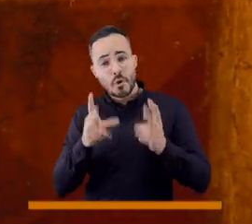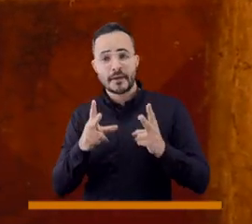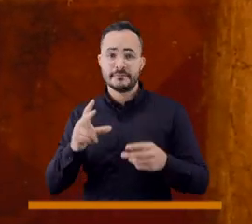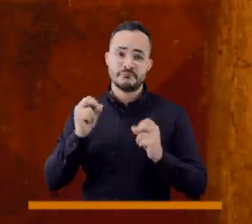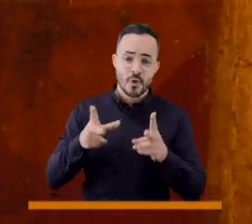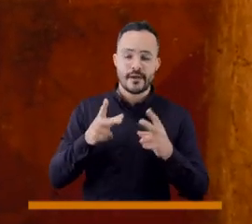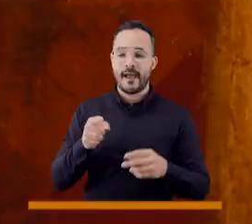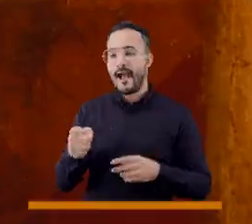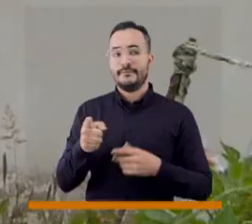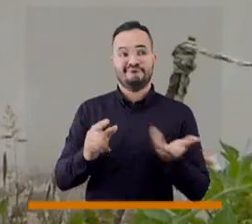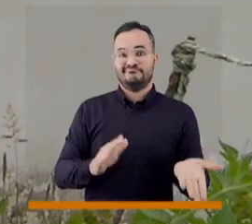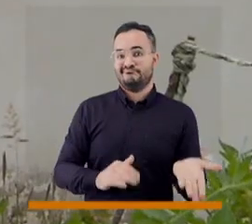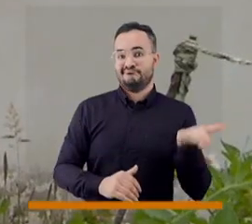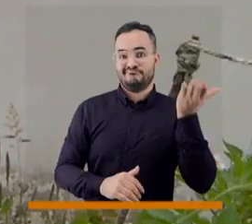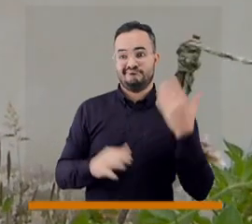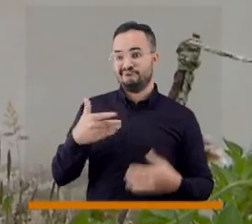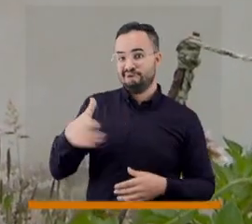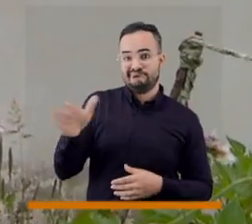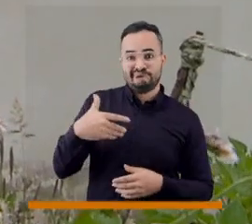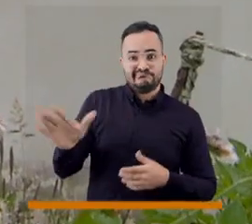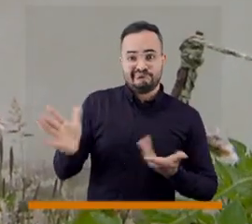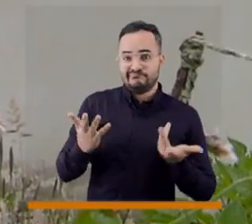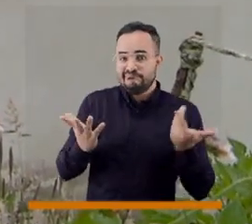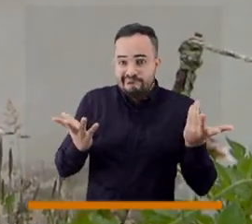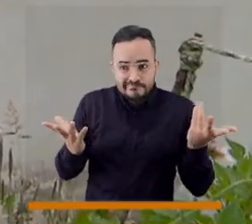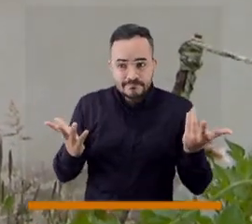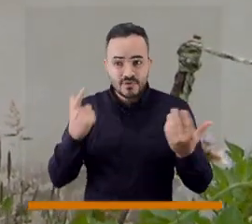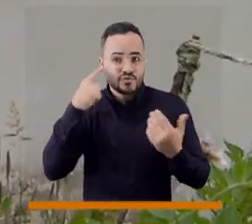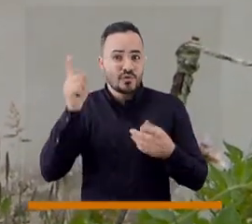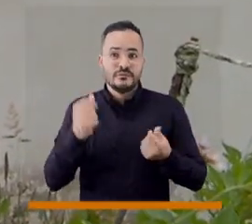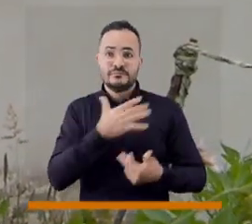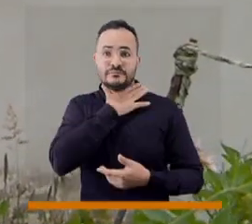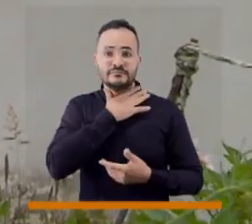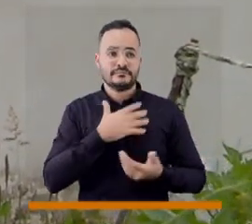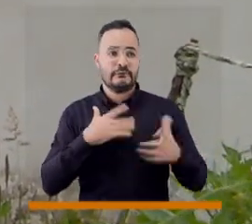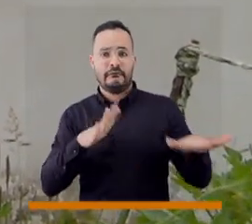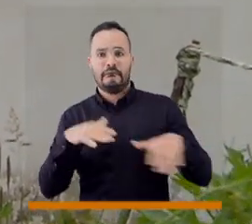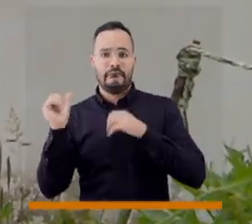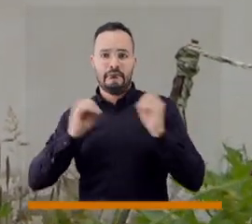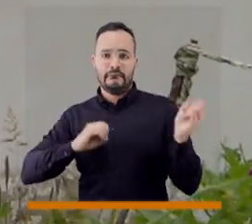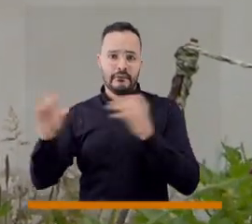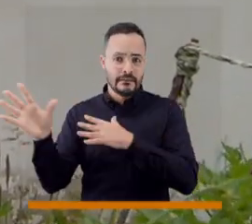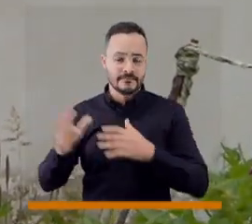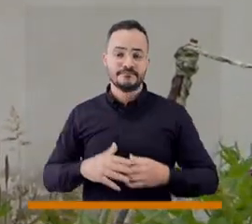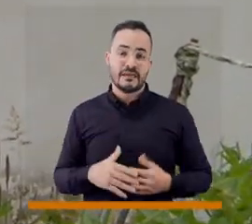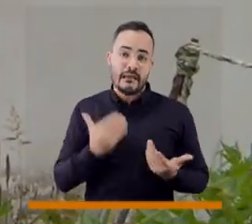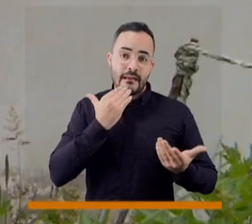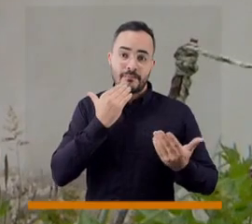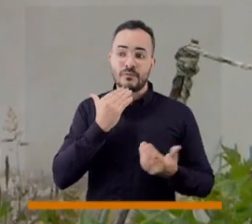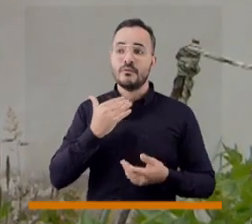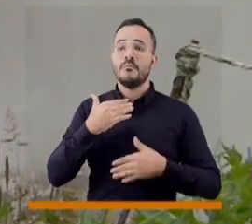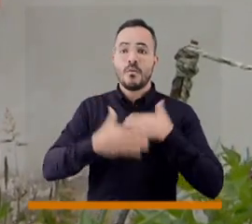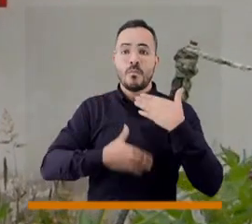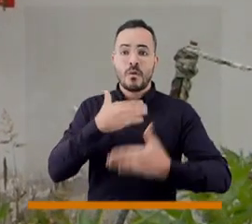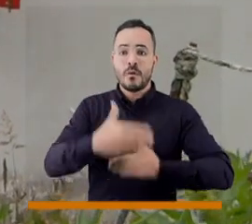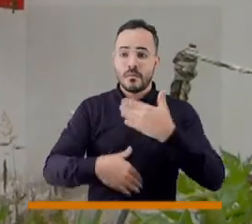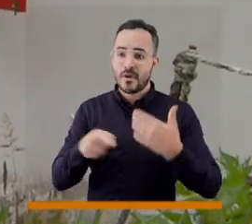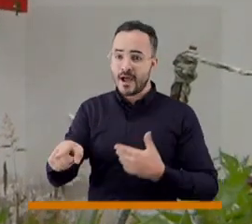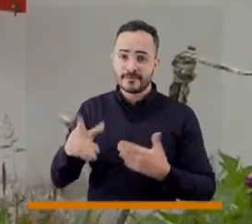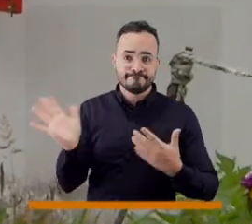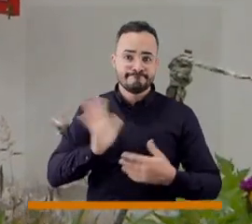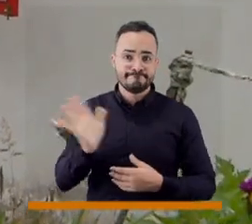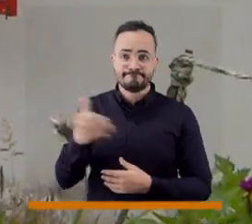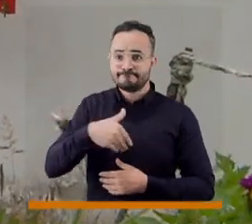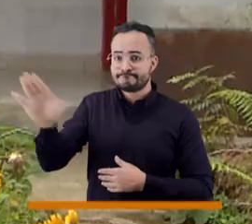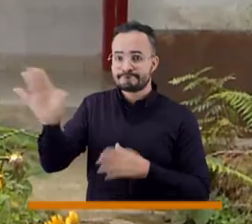predial a unas personas que siguen con el uso de suelo a punta de yo siempre, original y